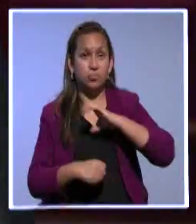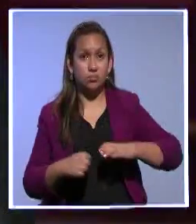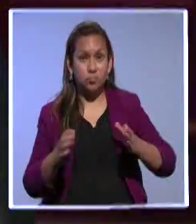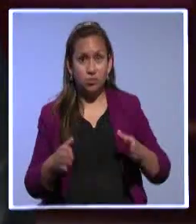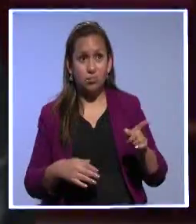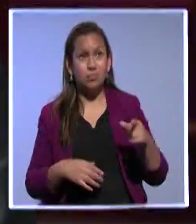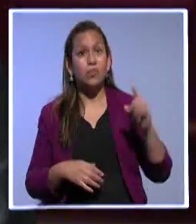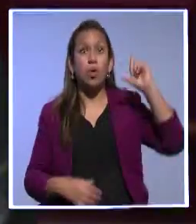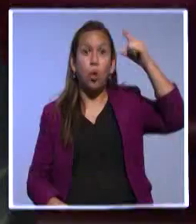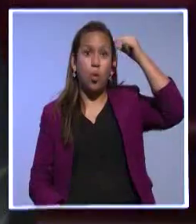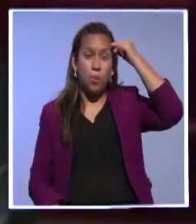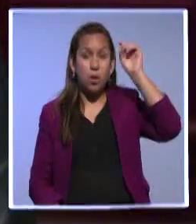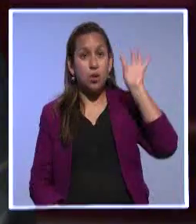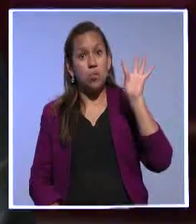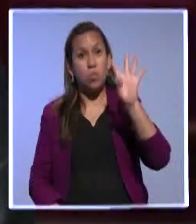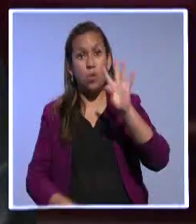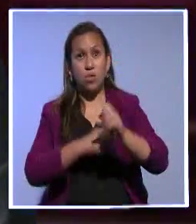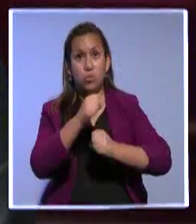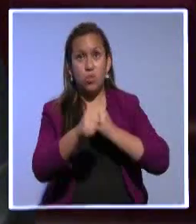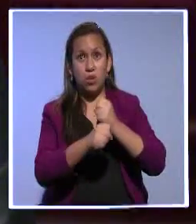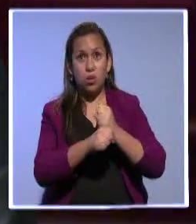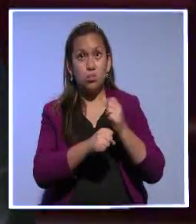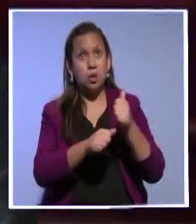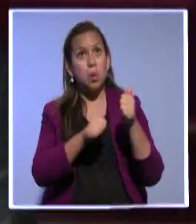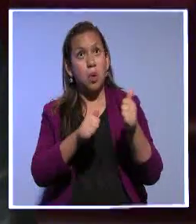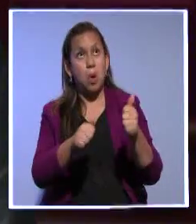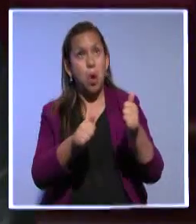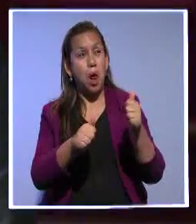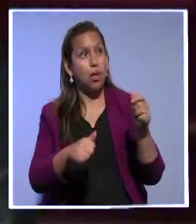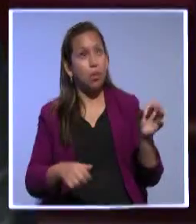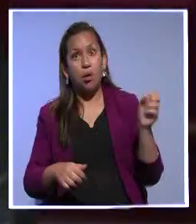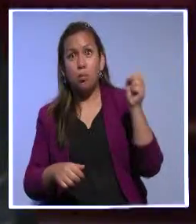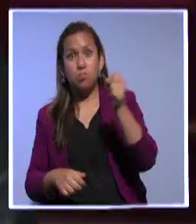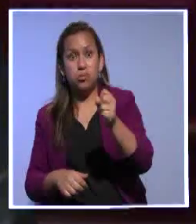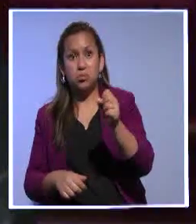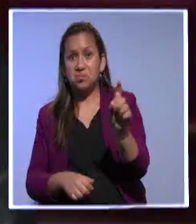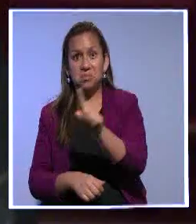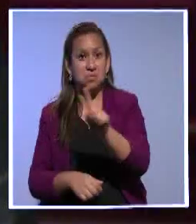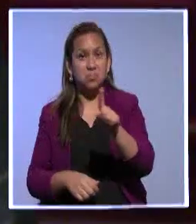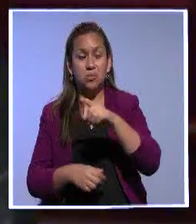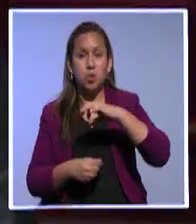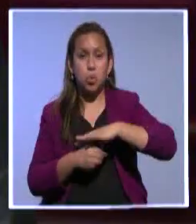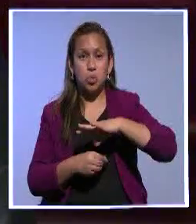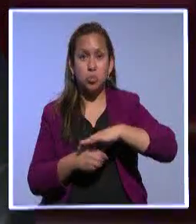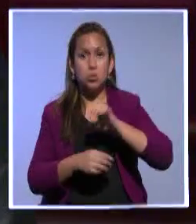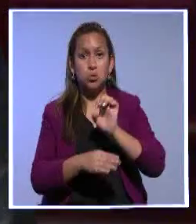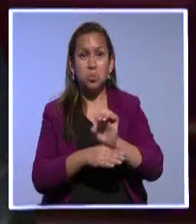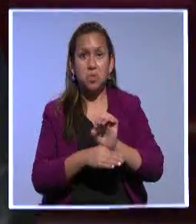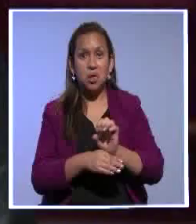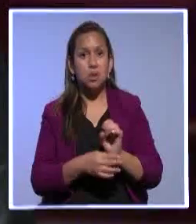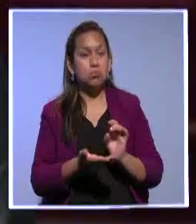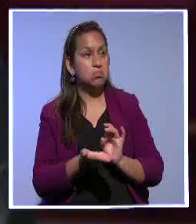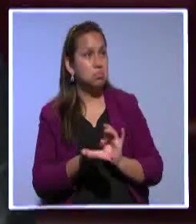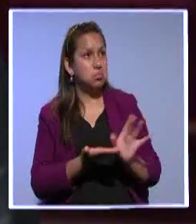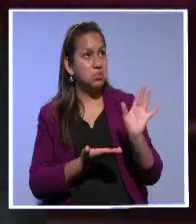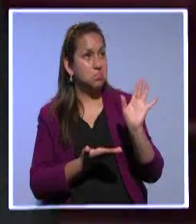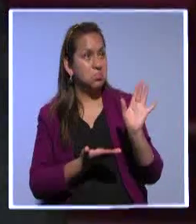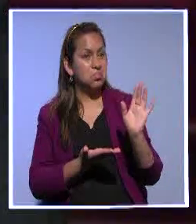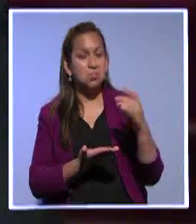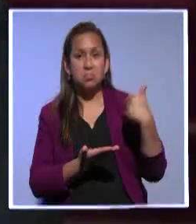cuatro años, salió no porque no tuvo candidato que lo releve, sino porque fueron los votos del Ecuador quienes lo sacaron del gobierno, porque precisamente